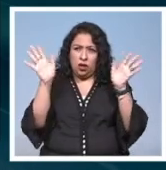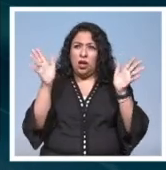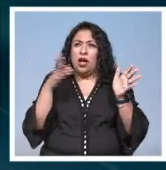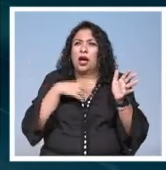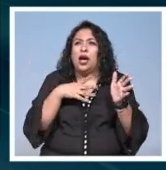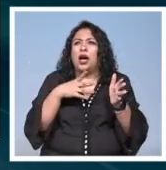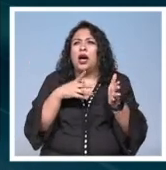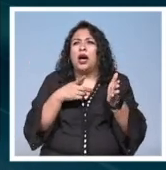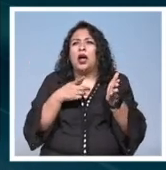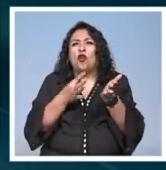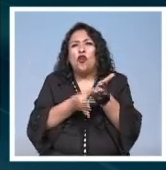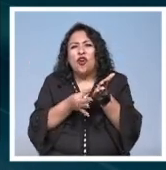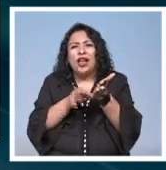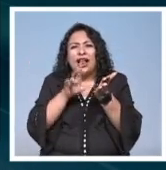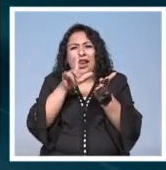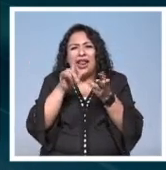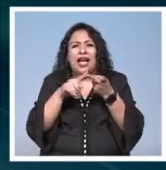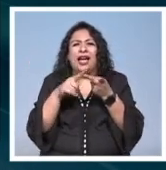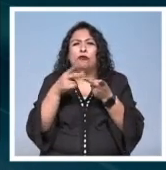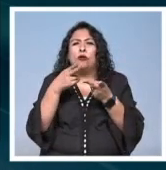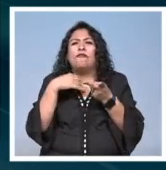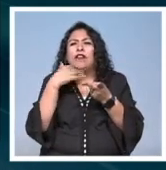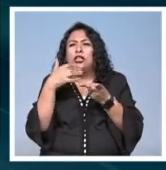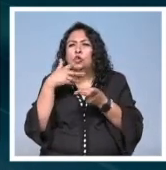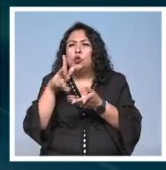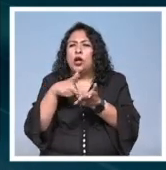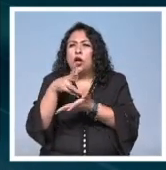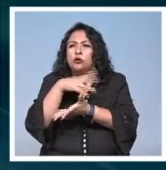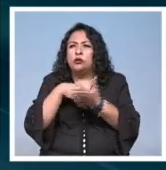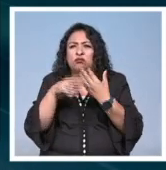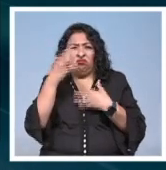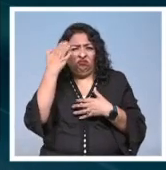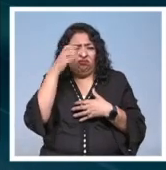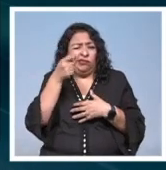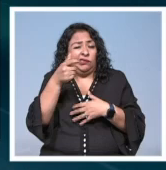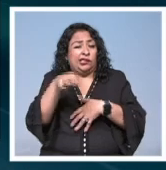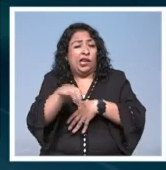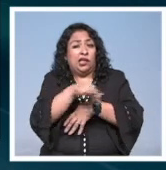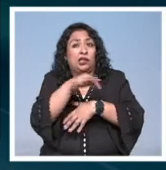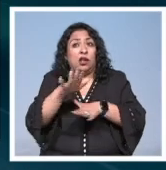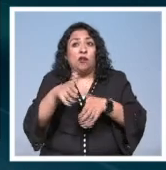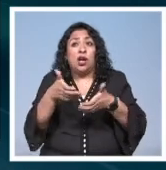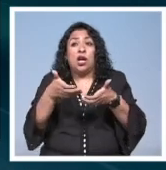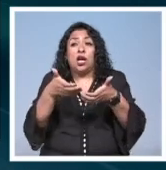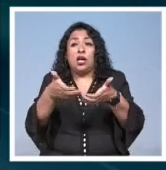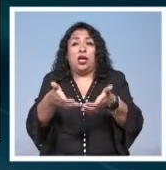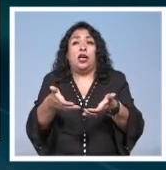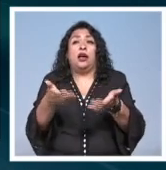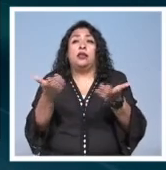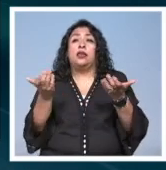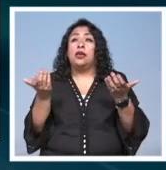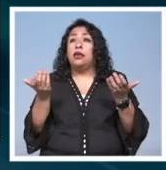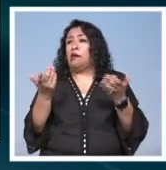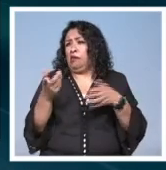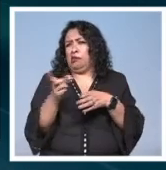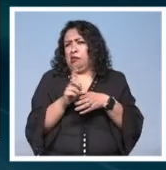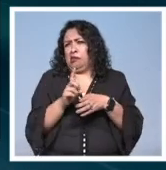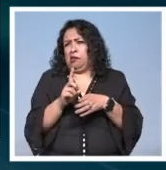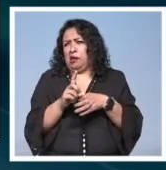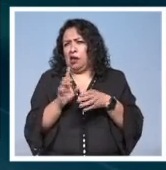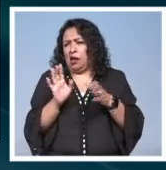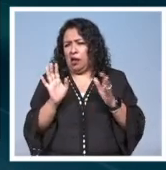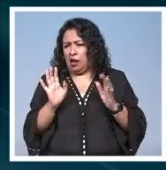latas con reciclaje y todas esas experiencias que tengo son casi arquitecturas de la calle arquitecturas del día a día